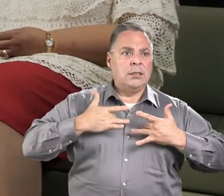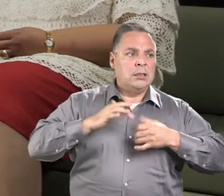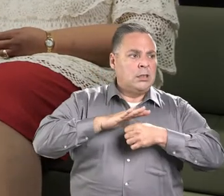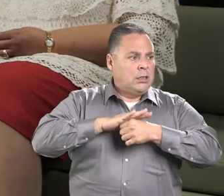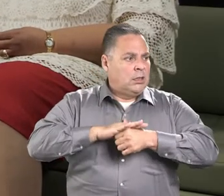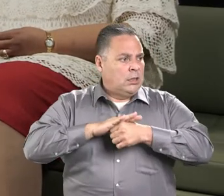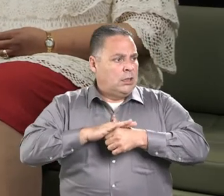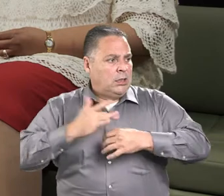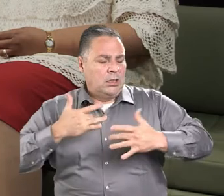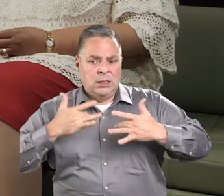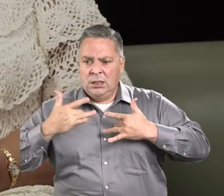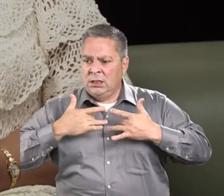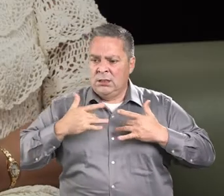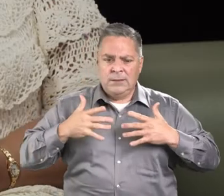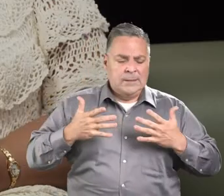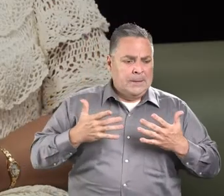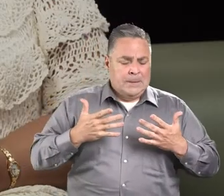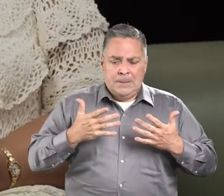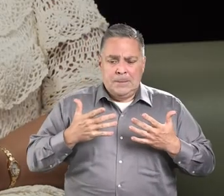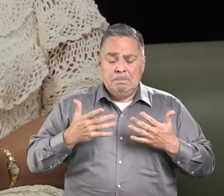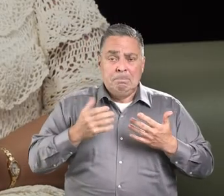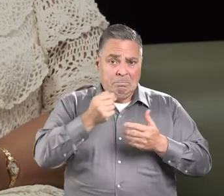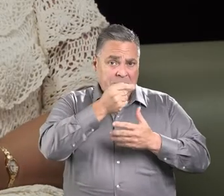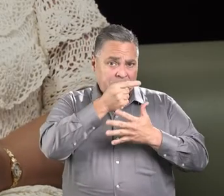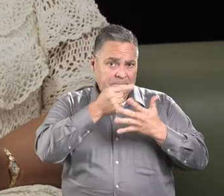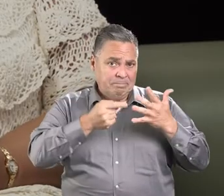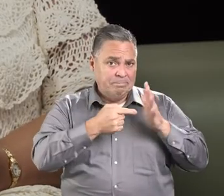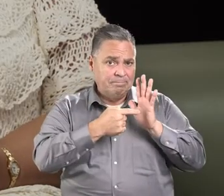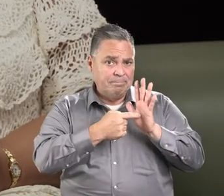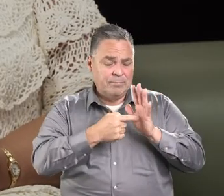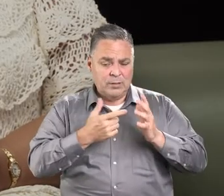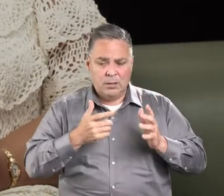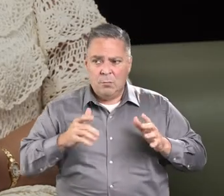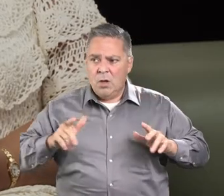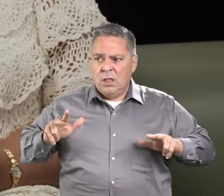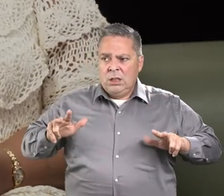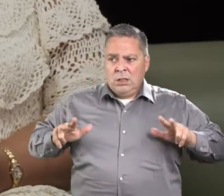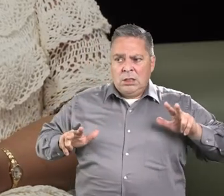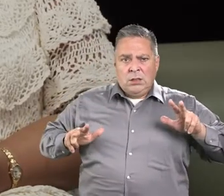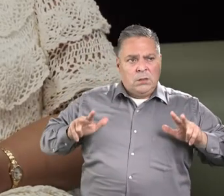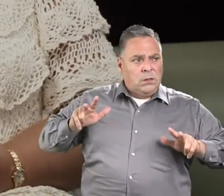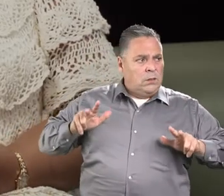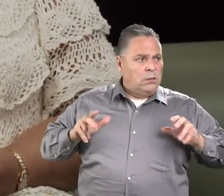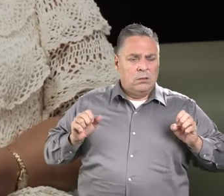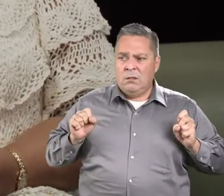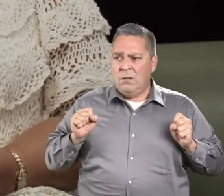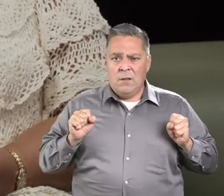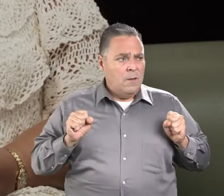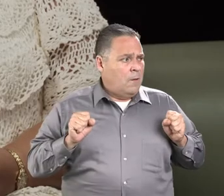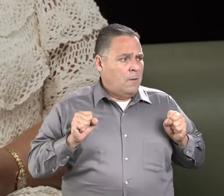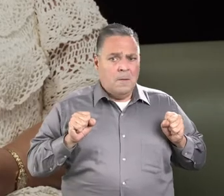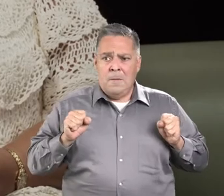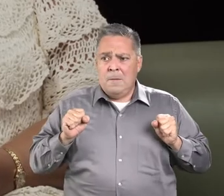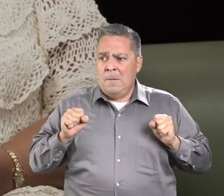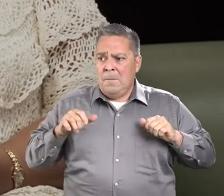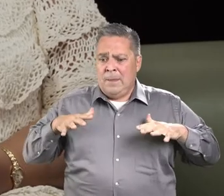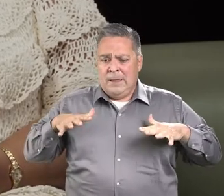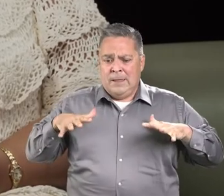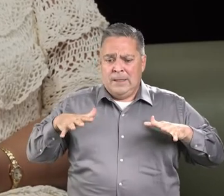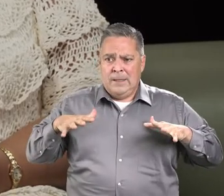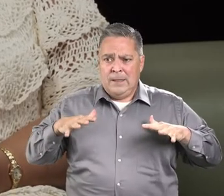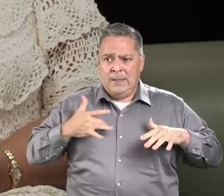frecuentes donde se compone de esta inseguridad, intranquilidad y nerviosismo.